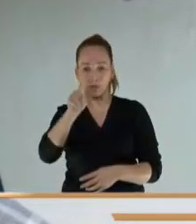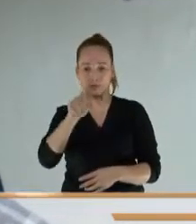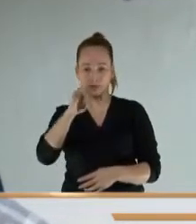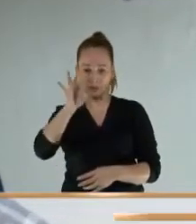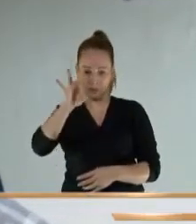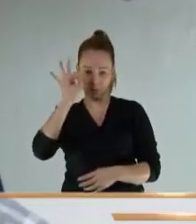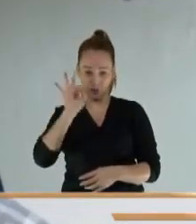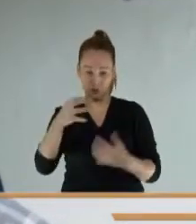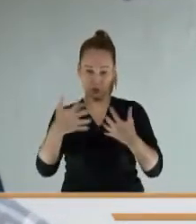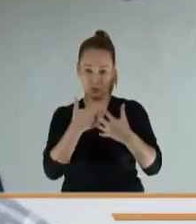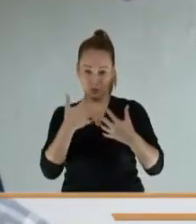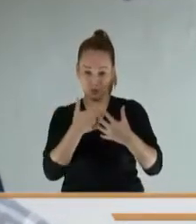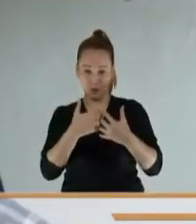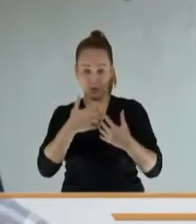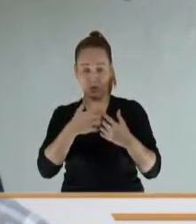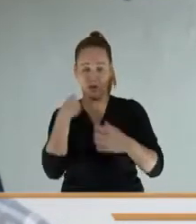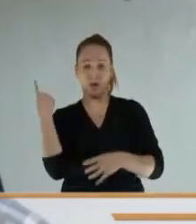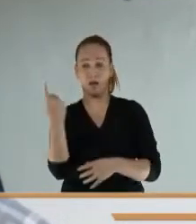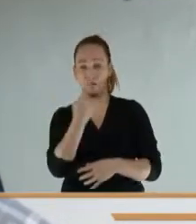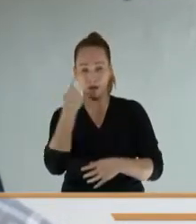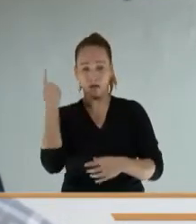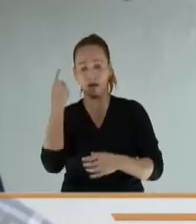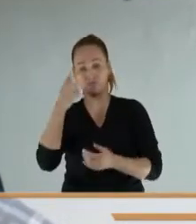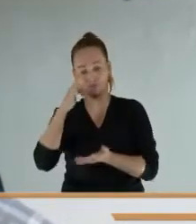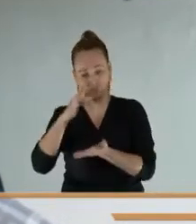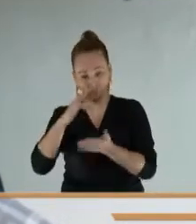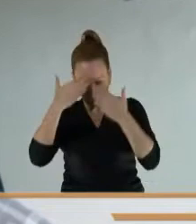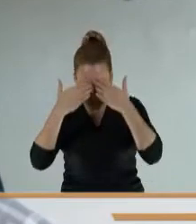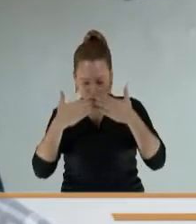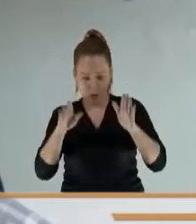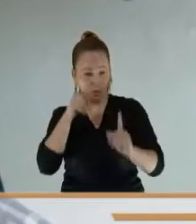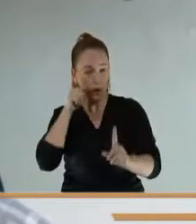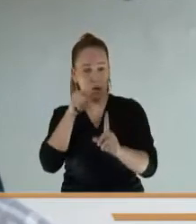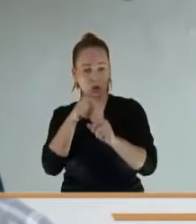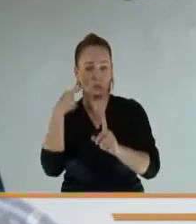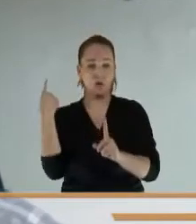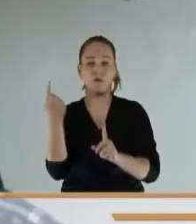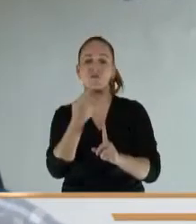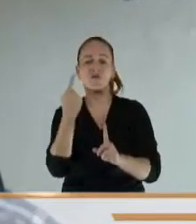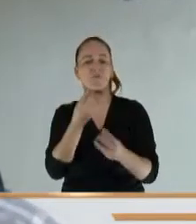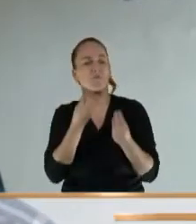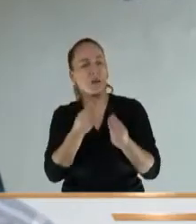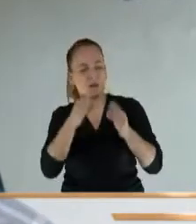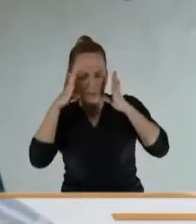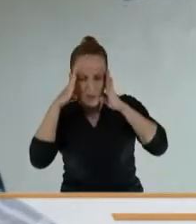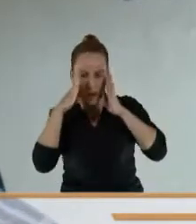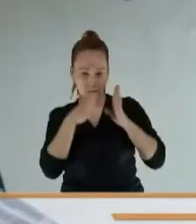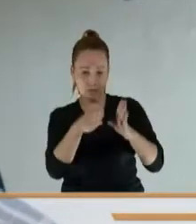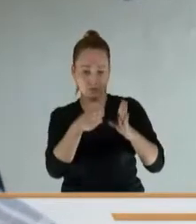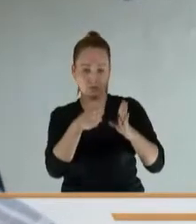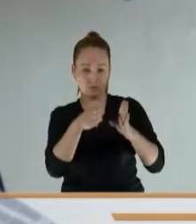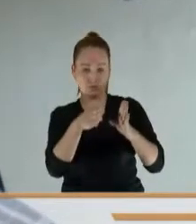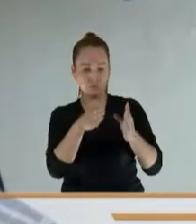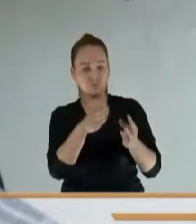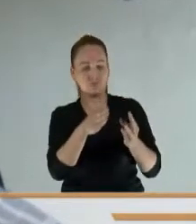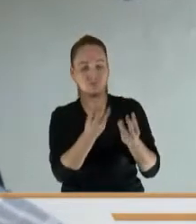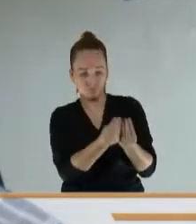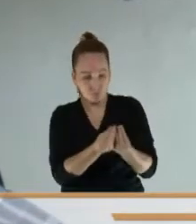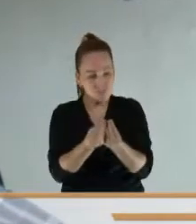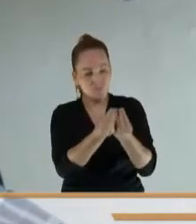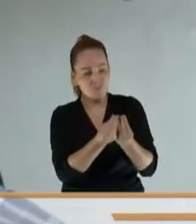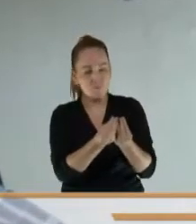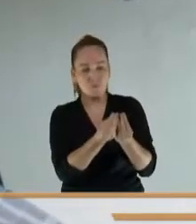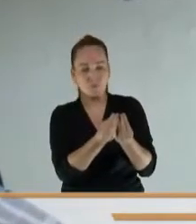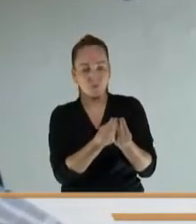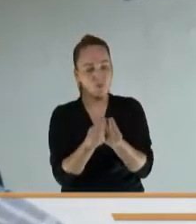del sistema general de participación del propósito general para atender el tema de la seguridad social de